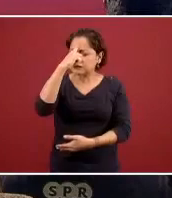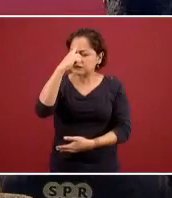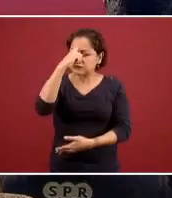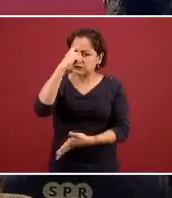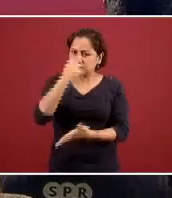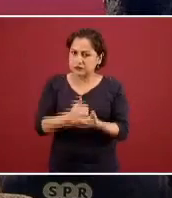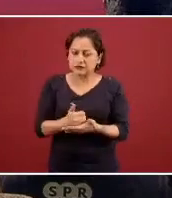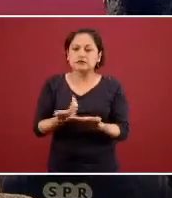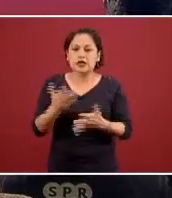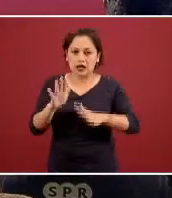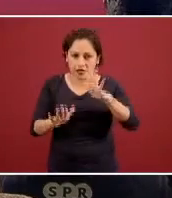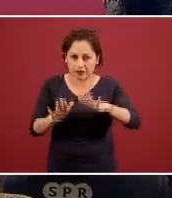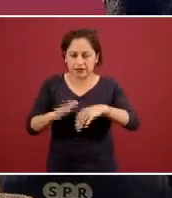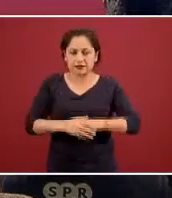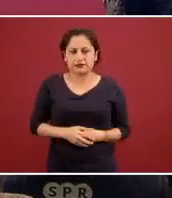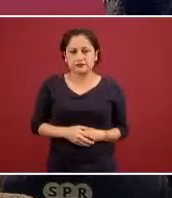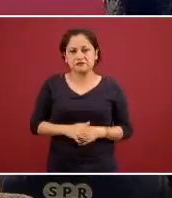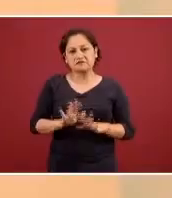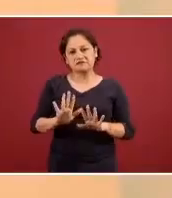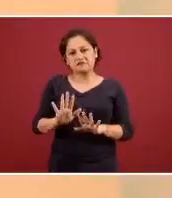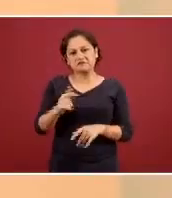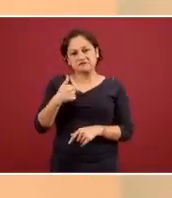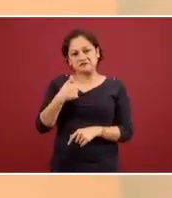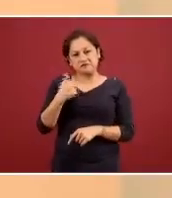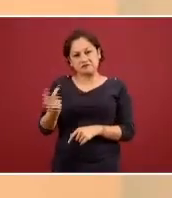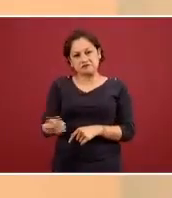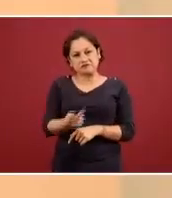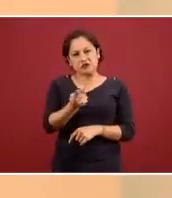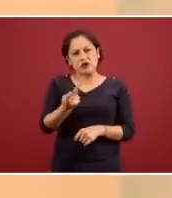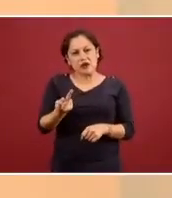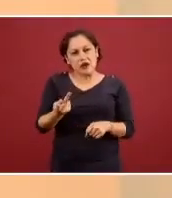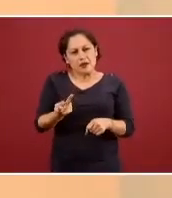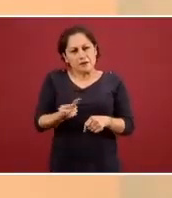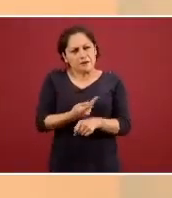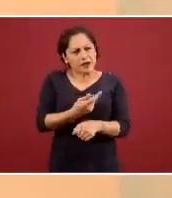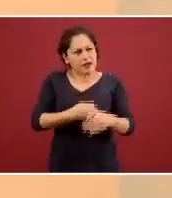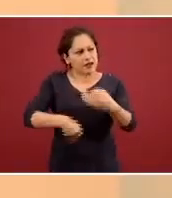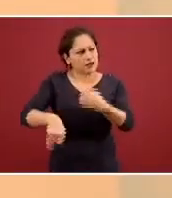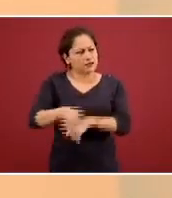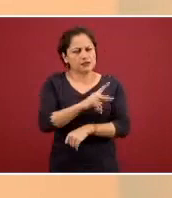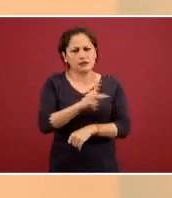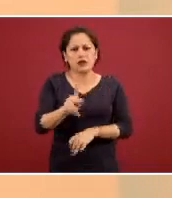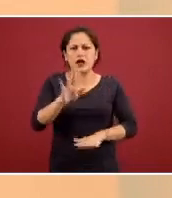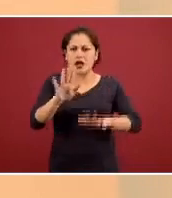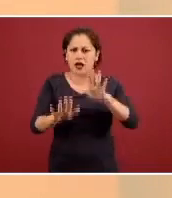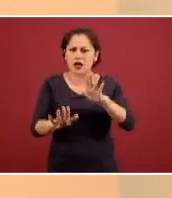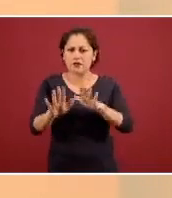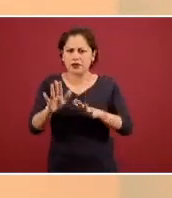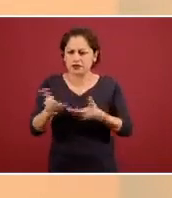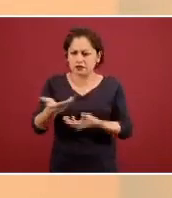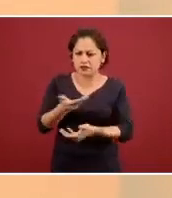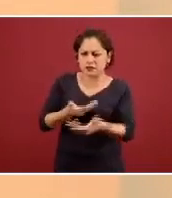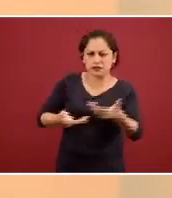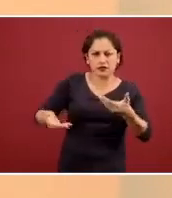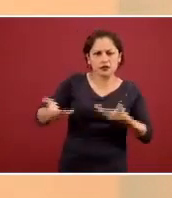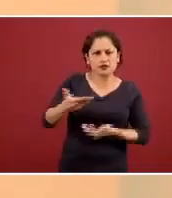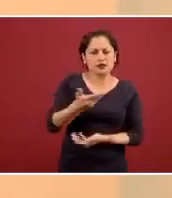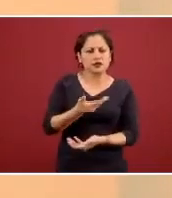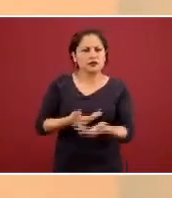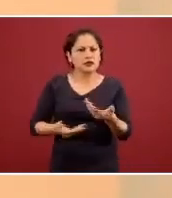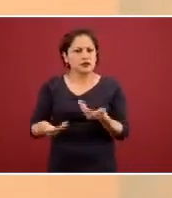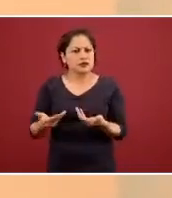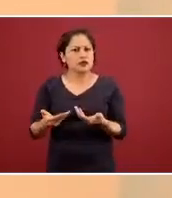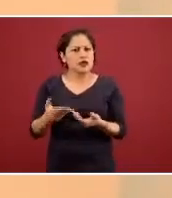que nos puede afectar en la interacción con los demás cuando vamos al supermercado